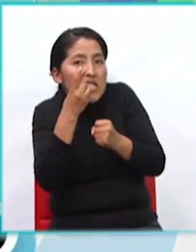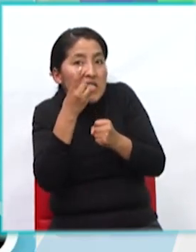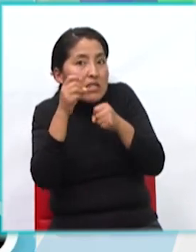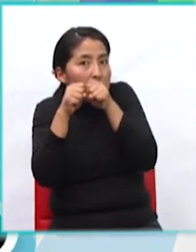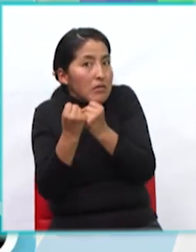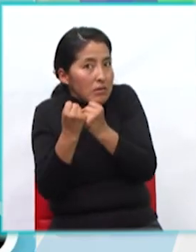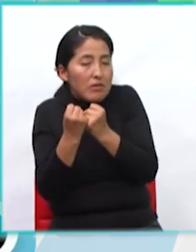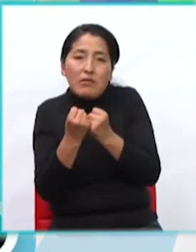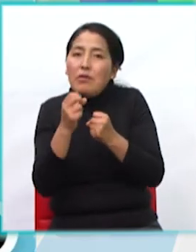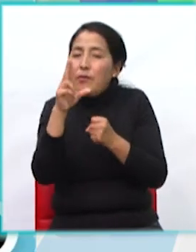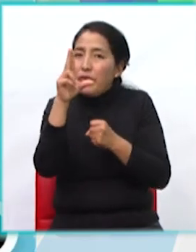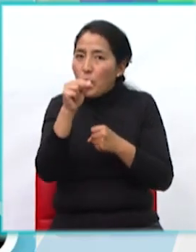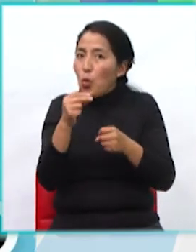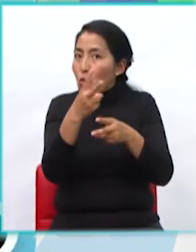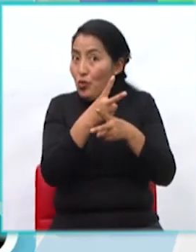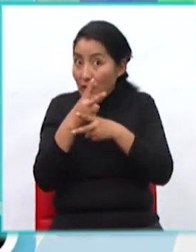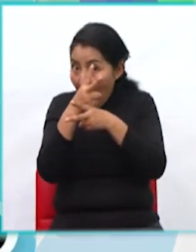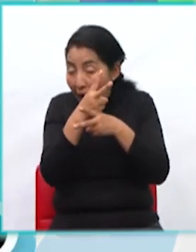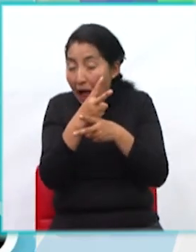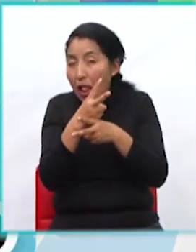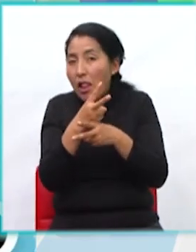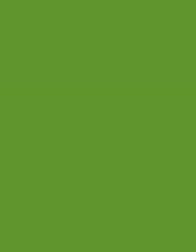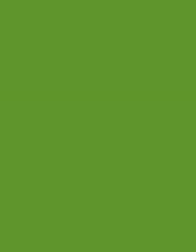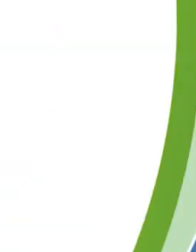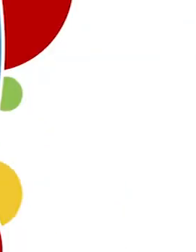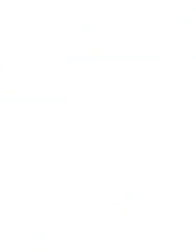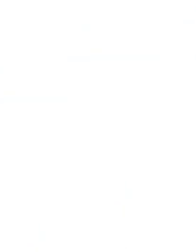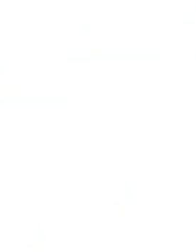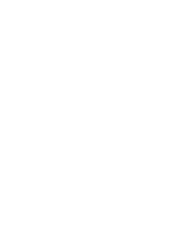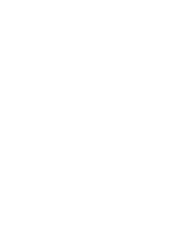Recuerda, prefiere siempre lo saludable.